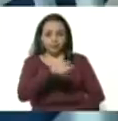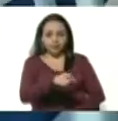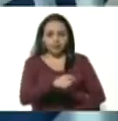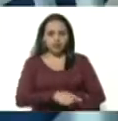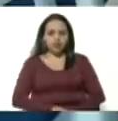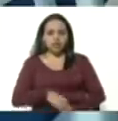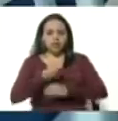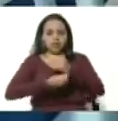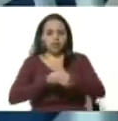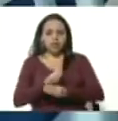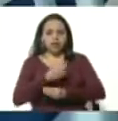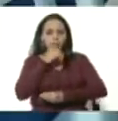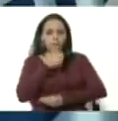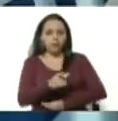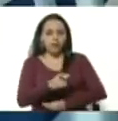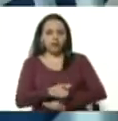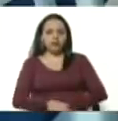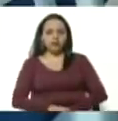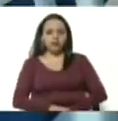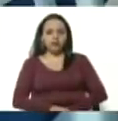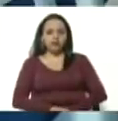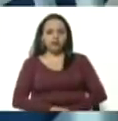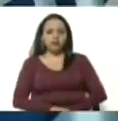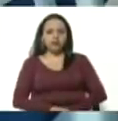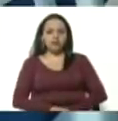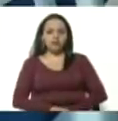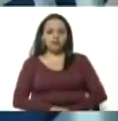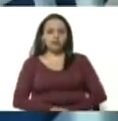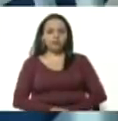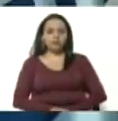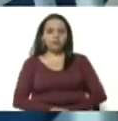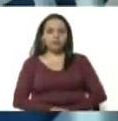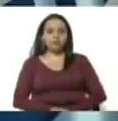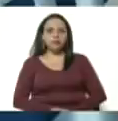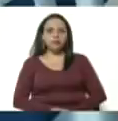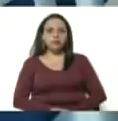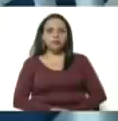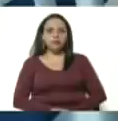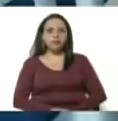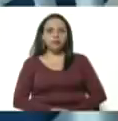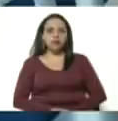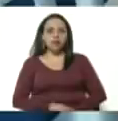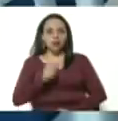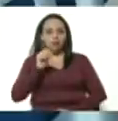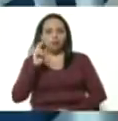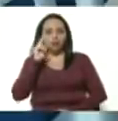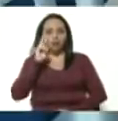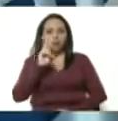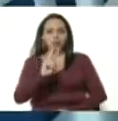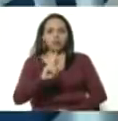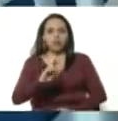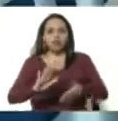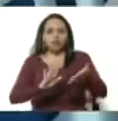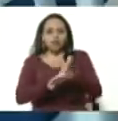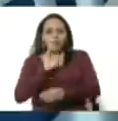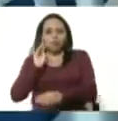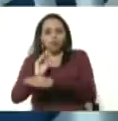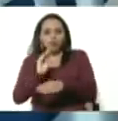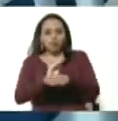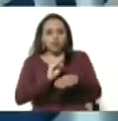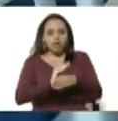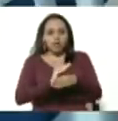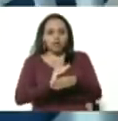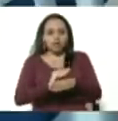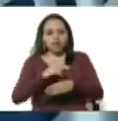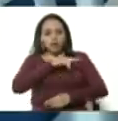han generado una situación de suma gravedad donde desde el punto de vista del resguardo de nuestra